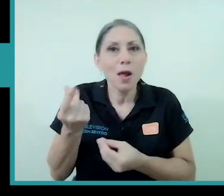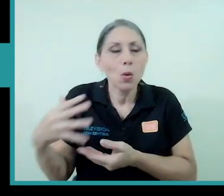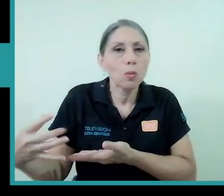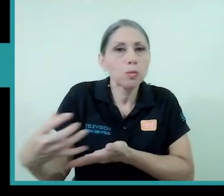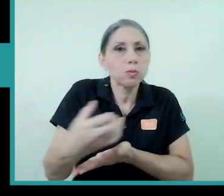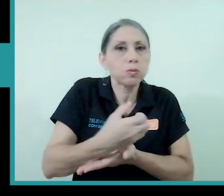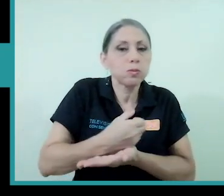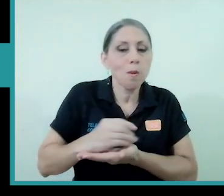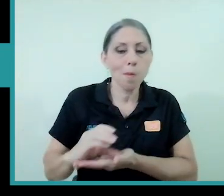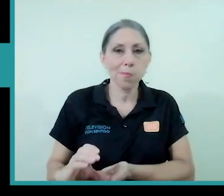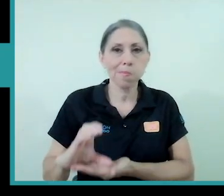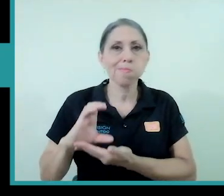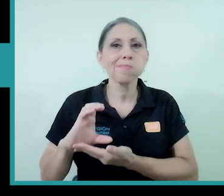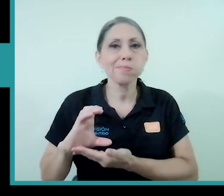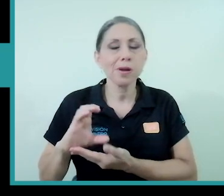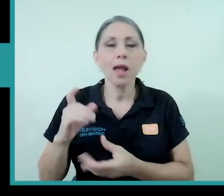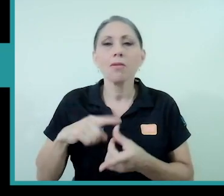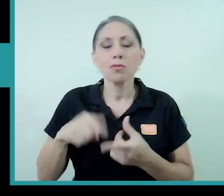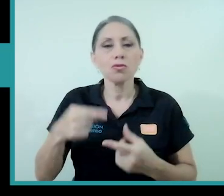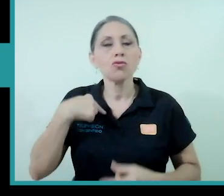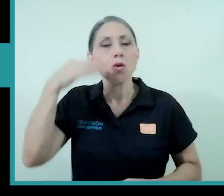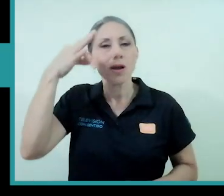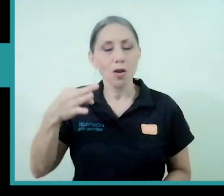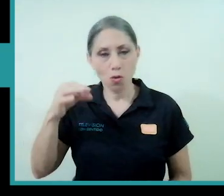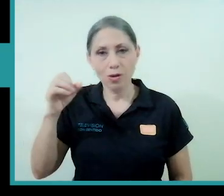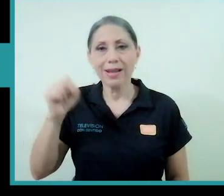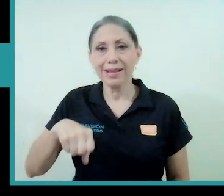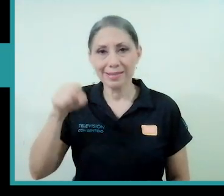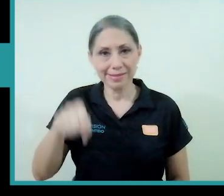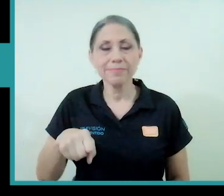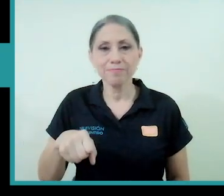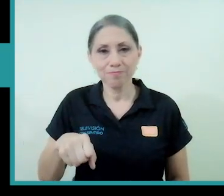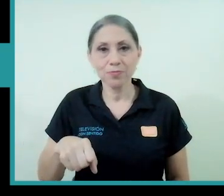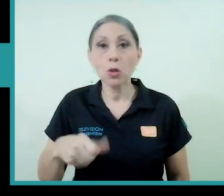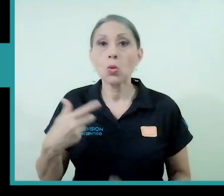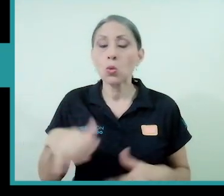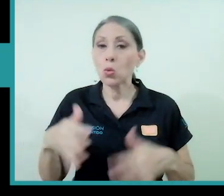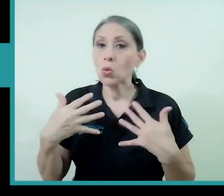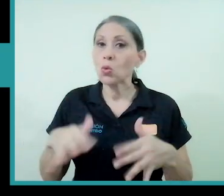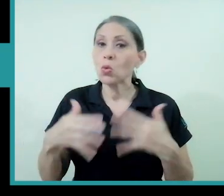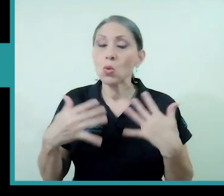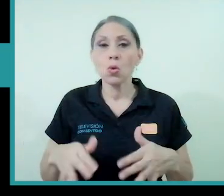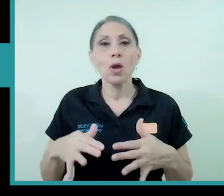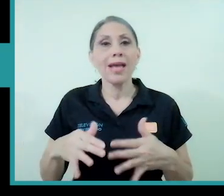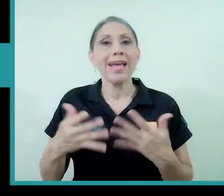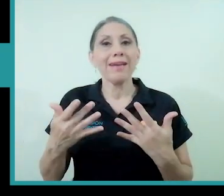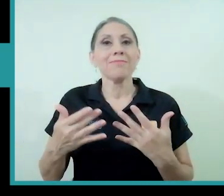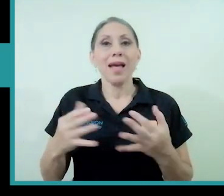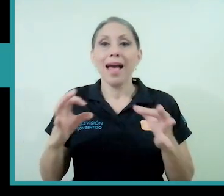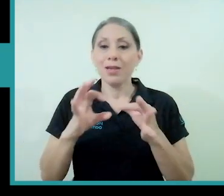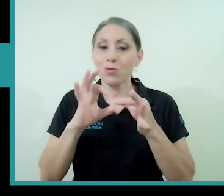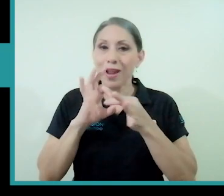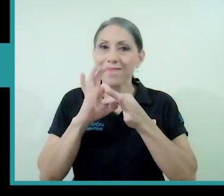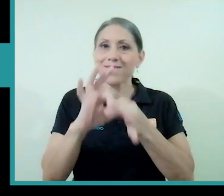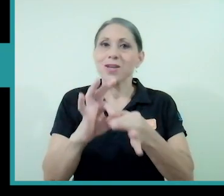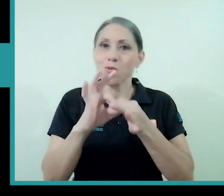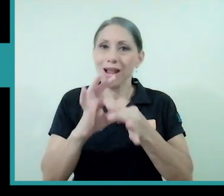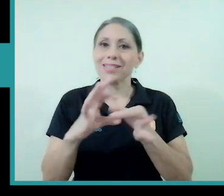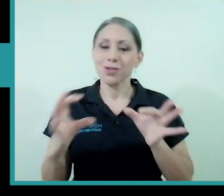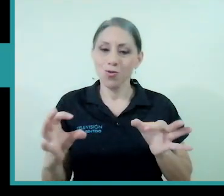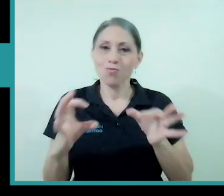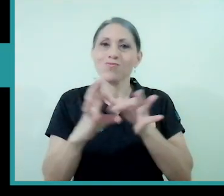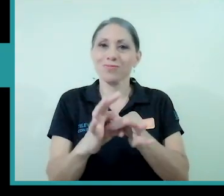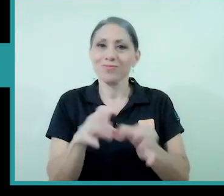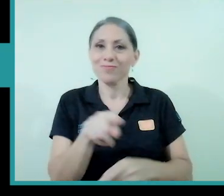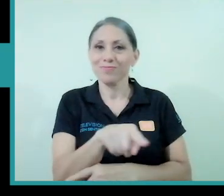entonces creo que sí hay una una vinculación grande profunda ¿verdad? y no no